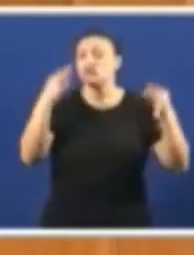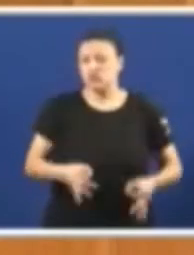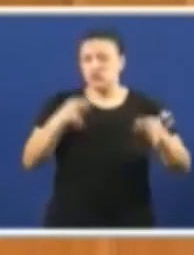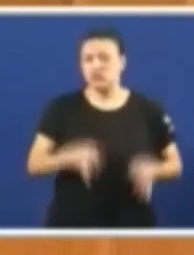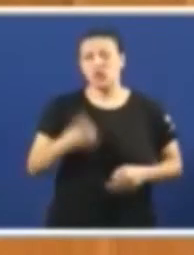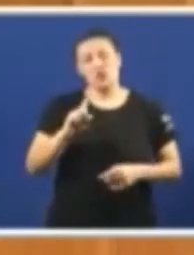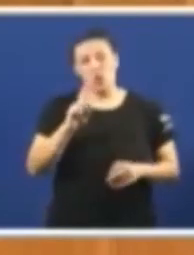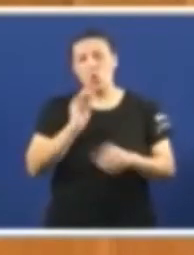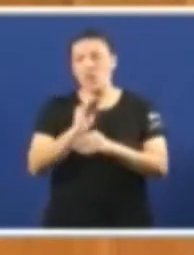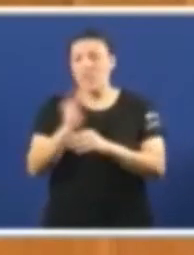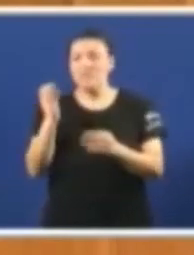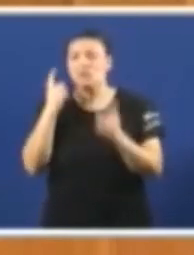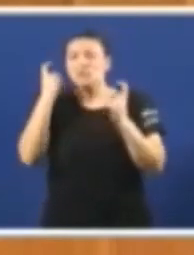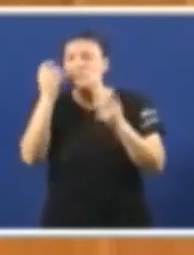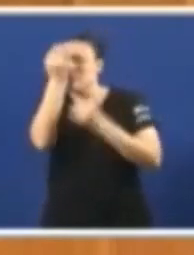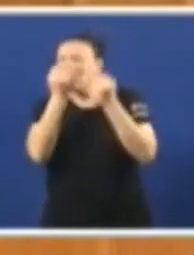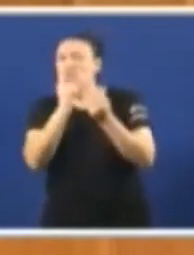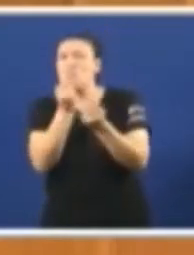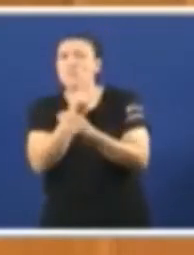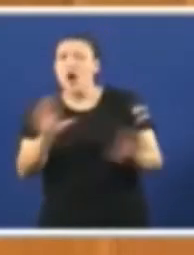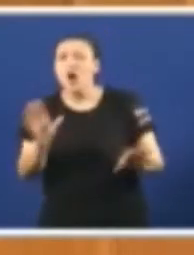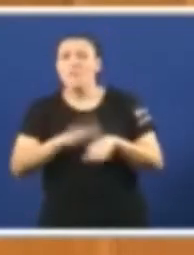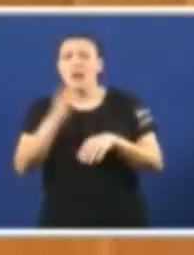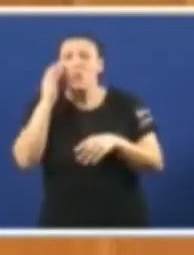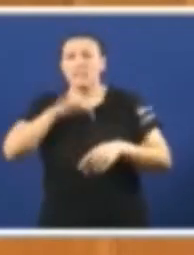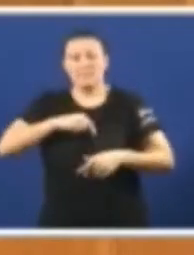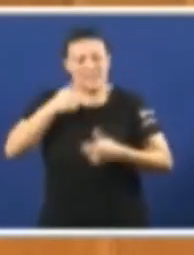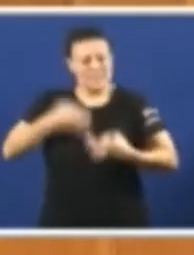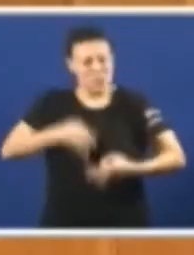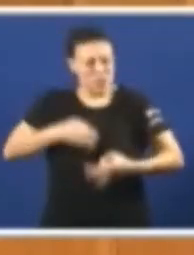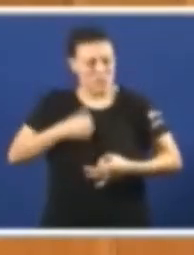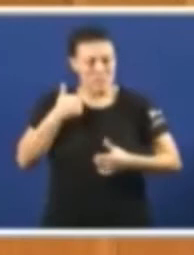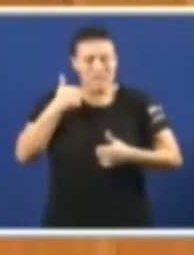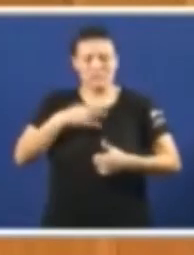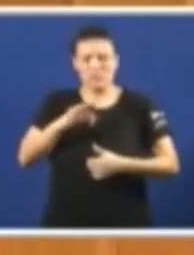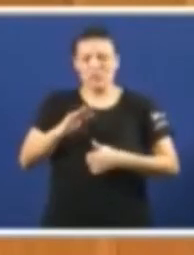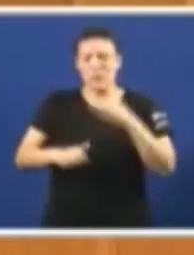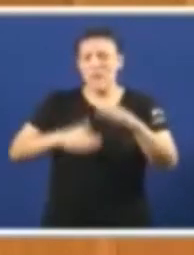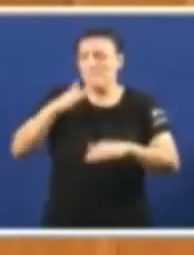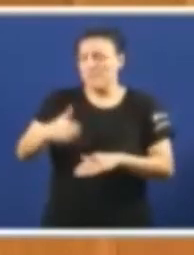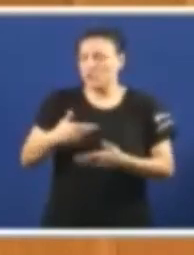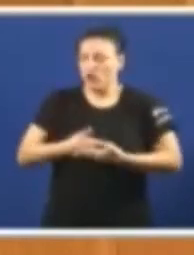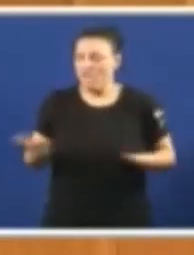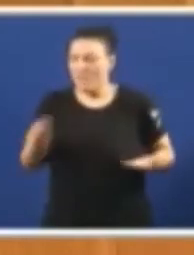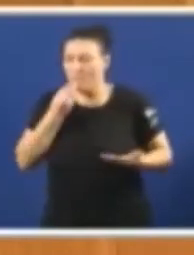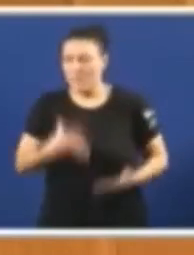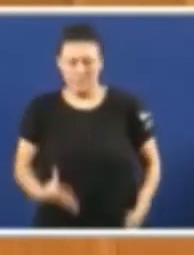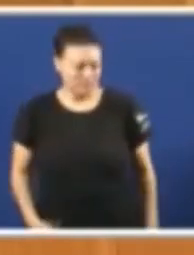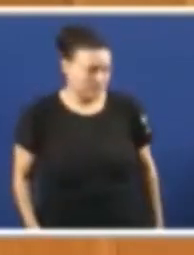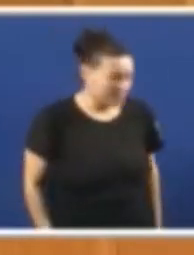como mellorar para que as mulleres realmente se sintan seguras e poidan dar o paso en confianza.